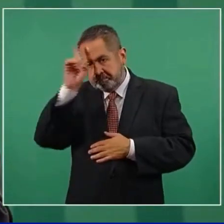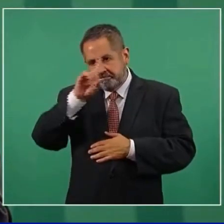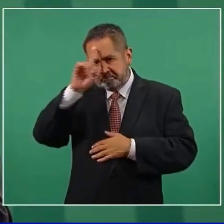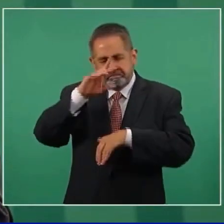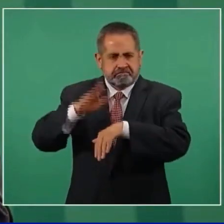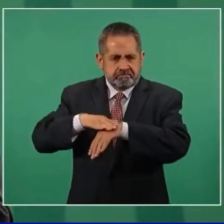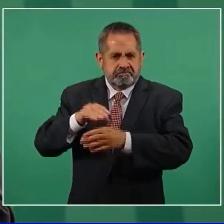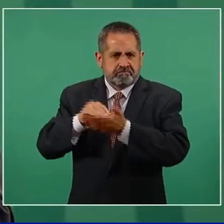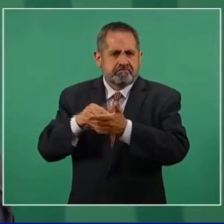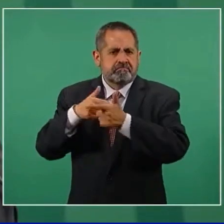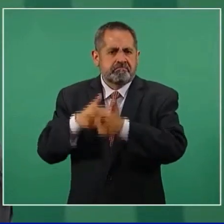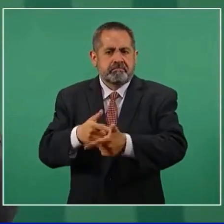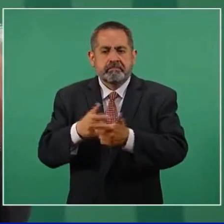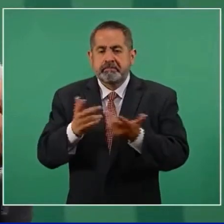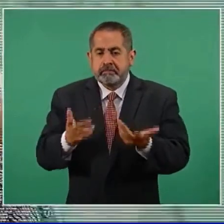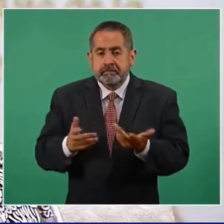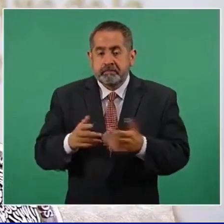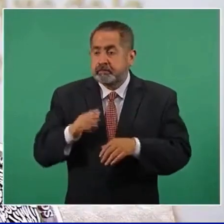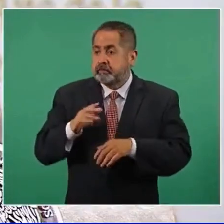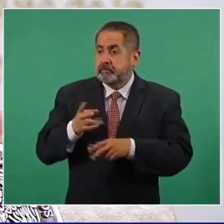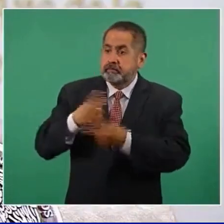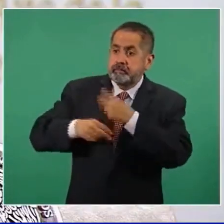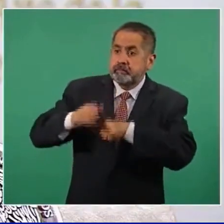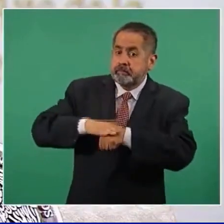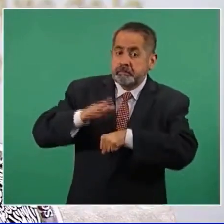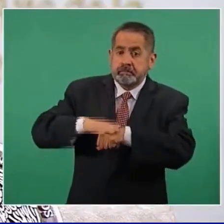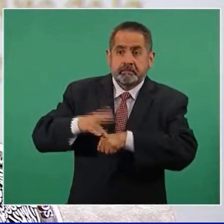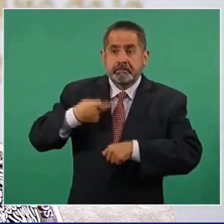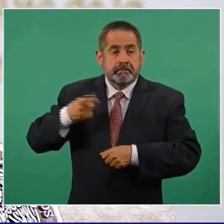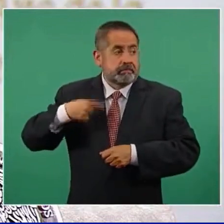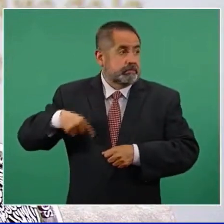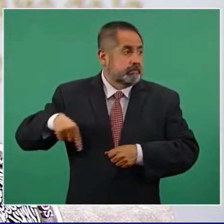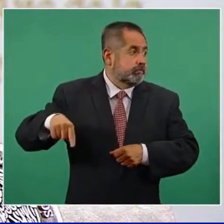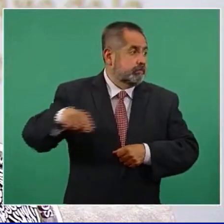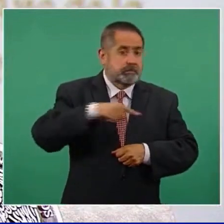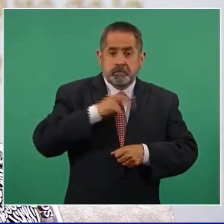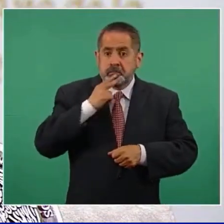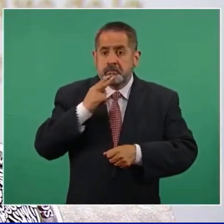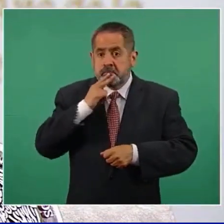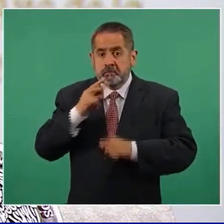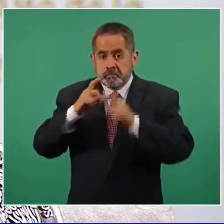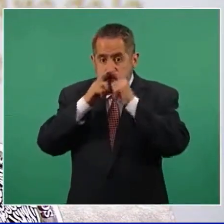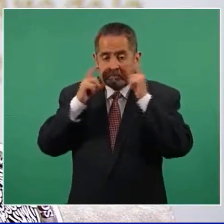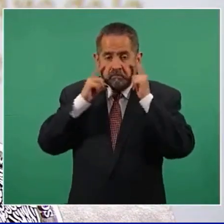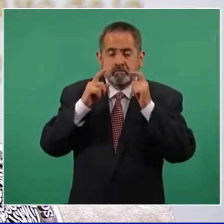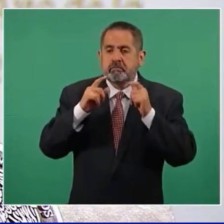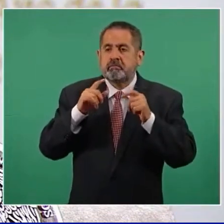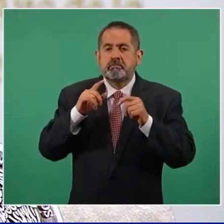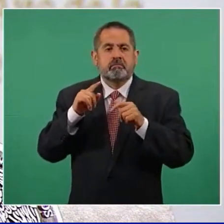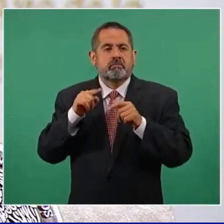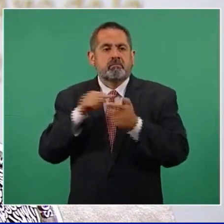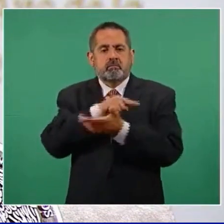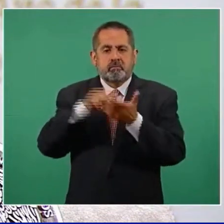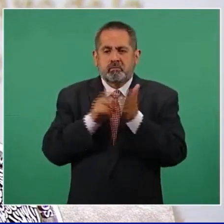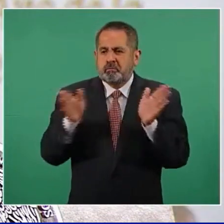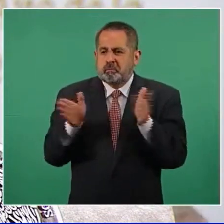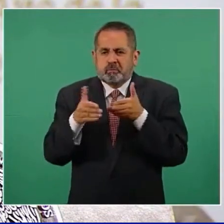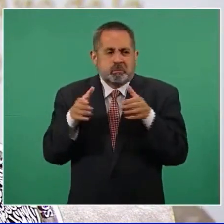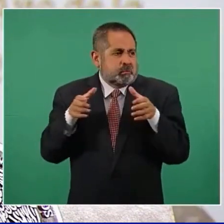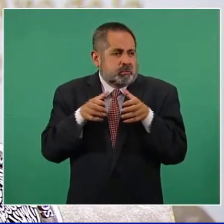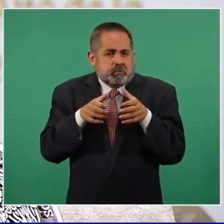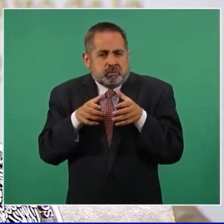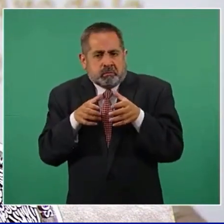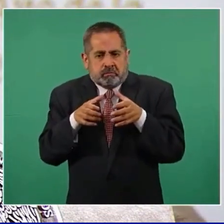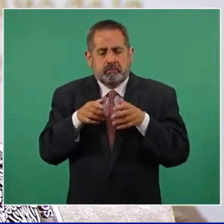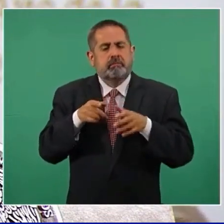usándolo en la medida en que más personas, potencialmente todas, lo usemos, sobre todo en espacios públicos cerrados, es donde